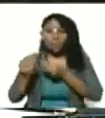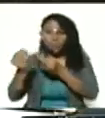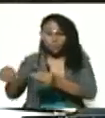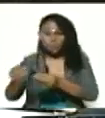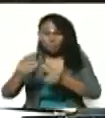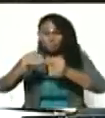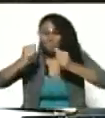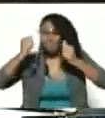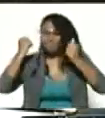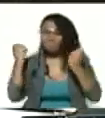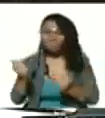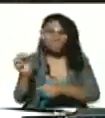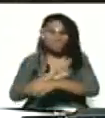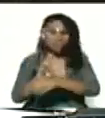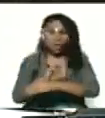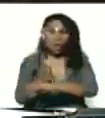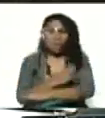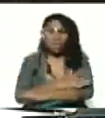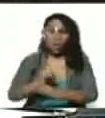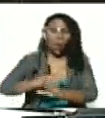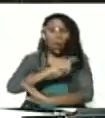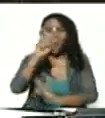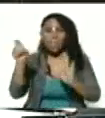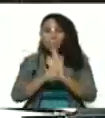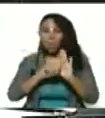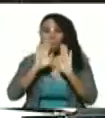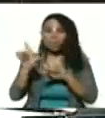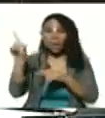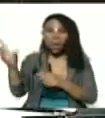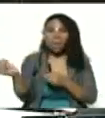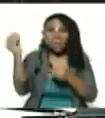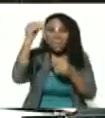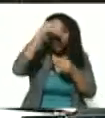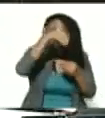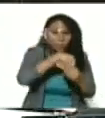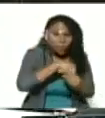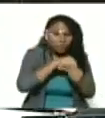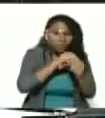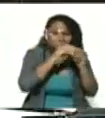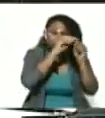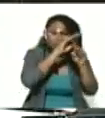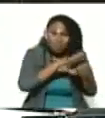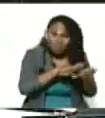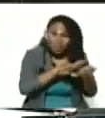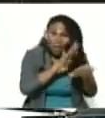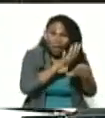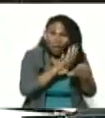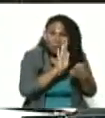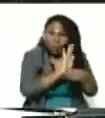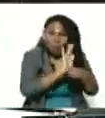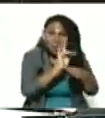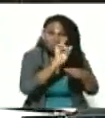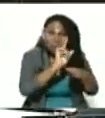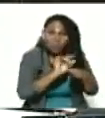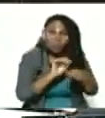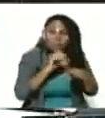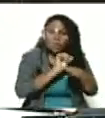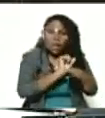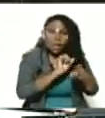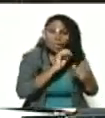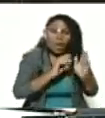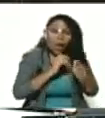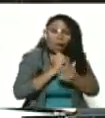inmediatos completos y está aislado para seguir luchando para que no se propague la cepa delta